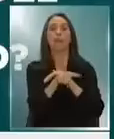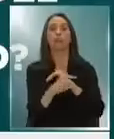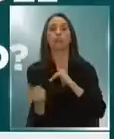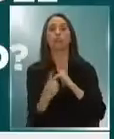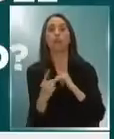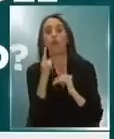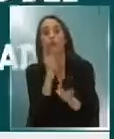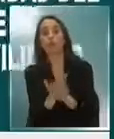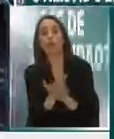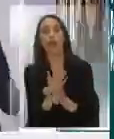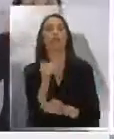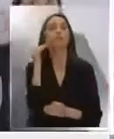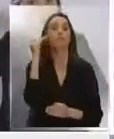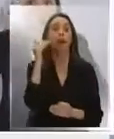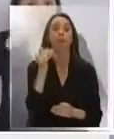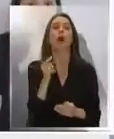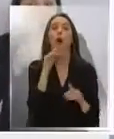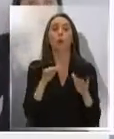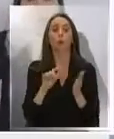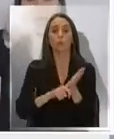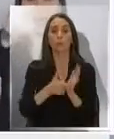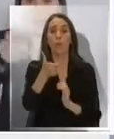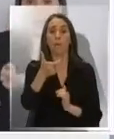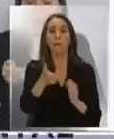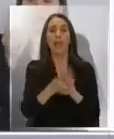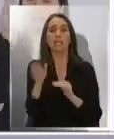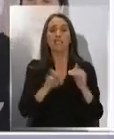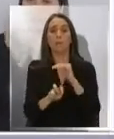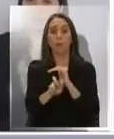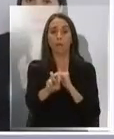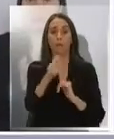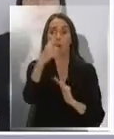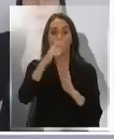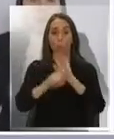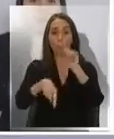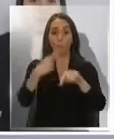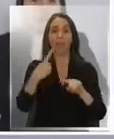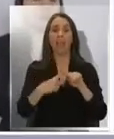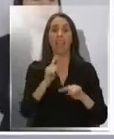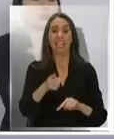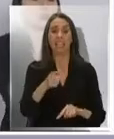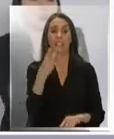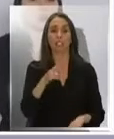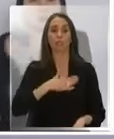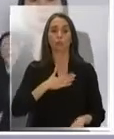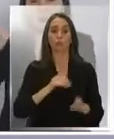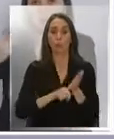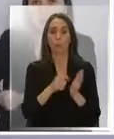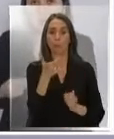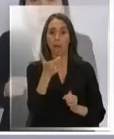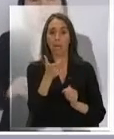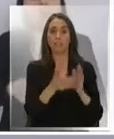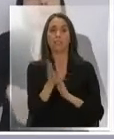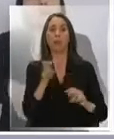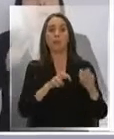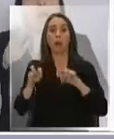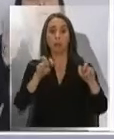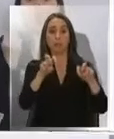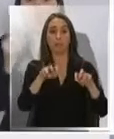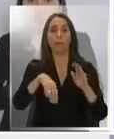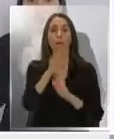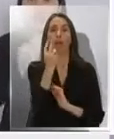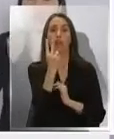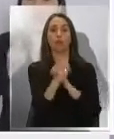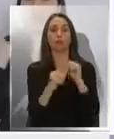utilidad del pase de movilidad? En un mes más se exigirá el pase de movilidad propio para todos los mayores de 12